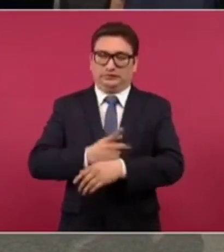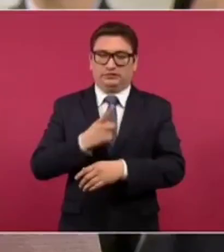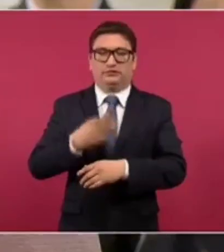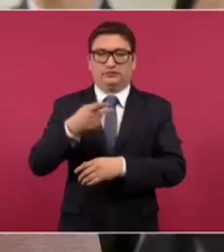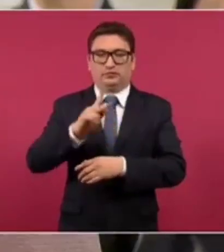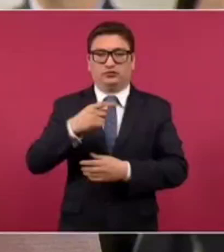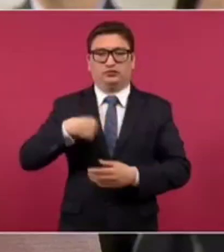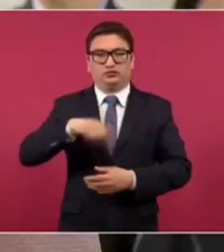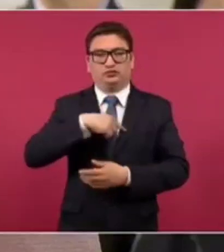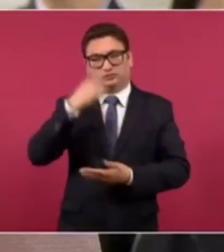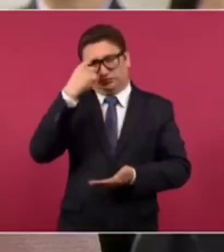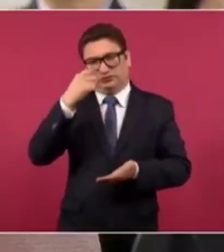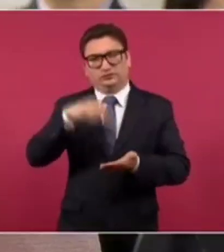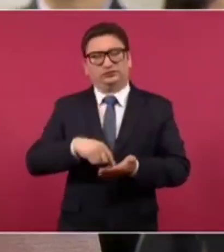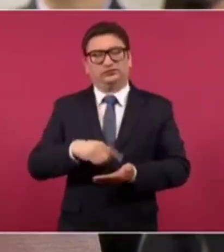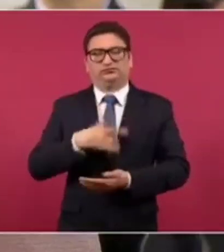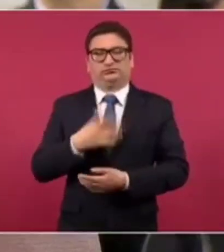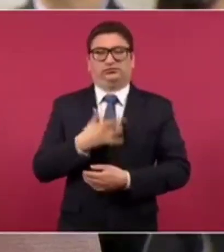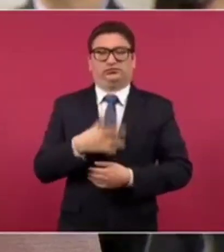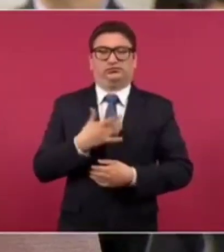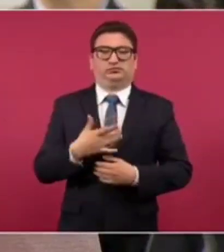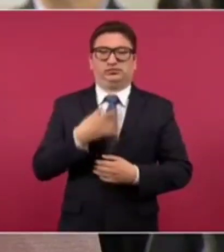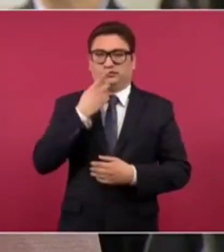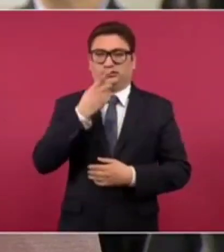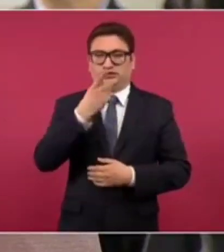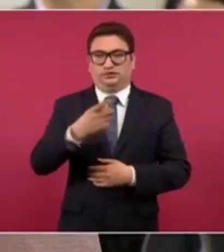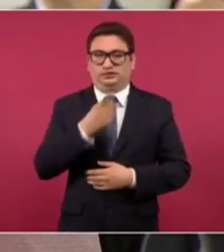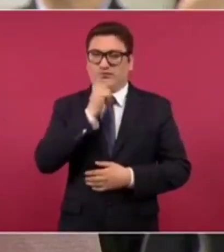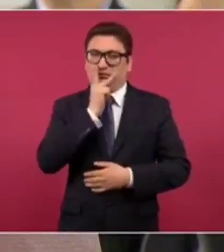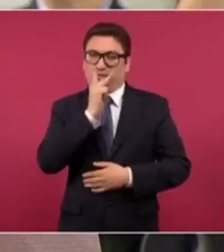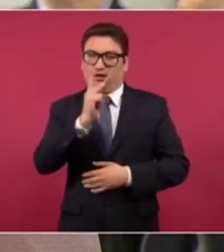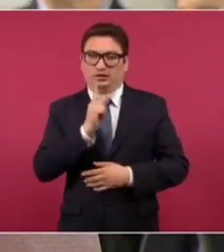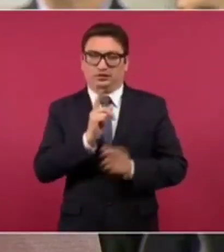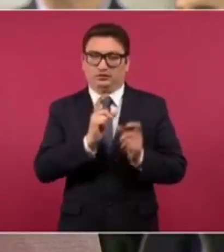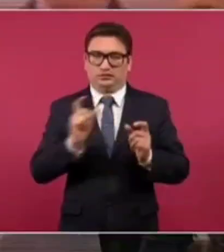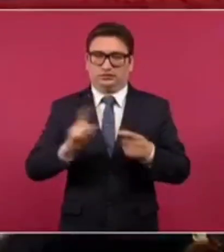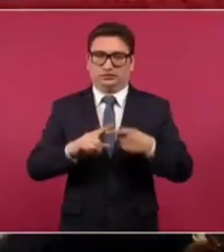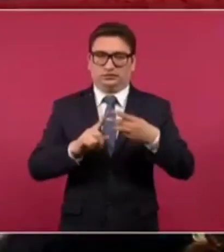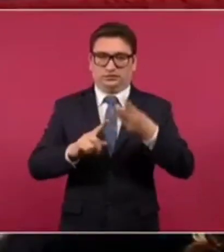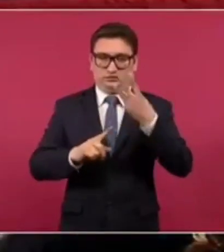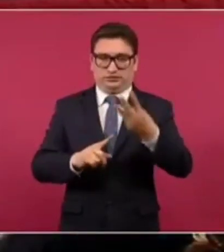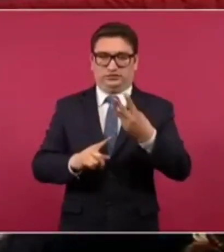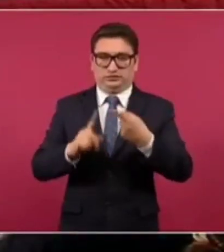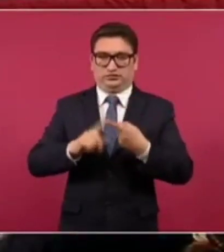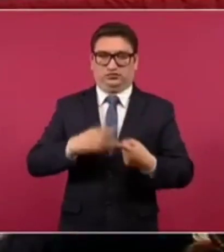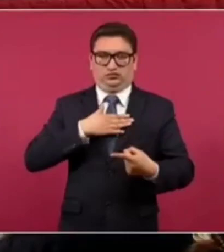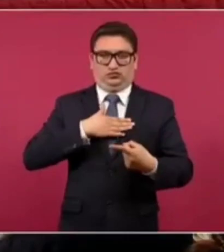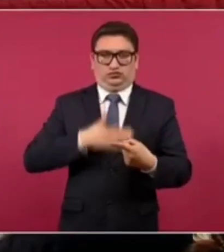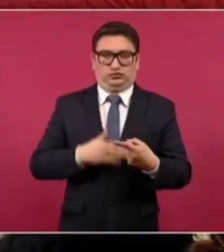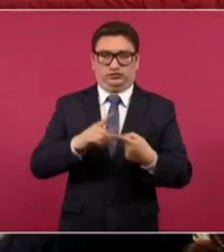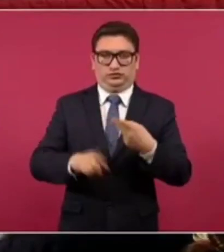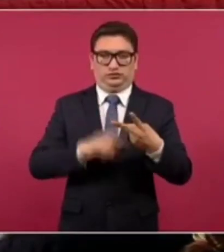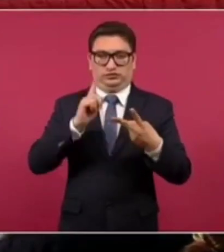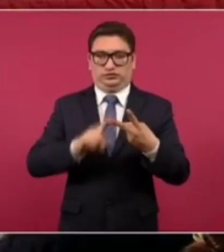creo que nos justificarían mencionar tres palabras, precisamente, justicia,